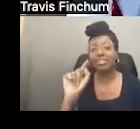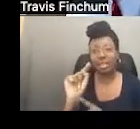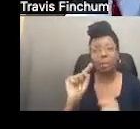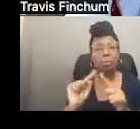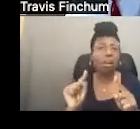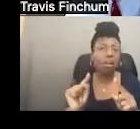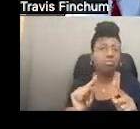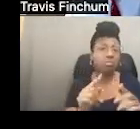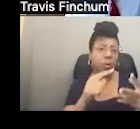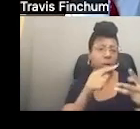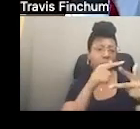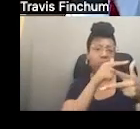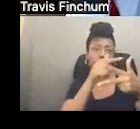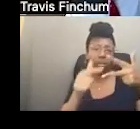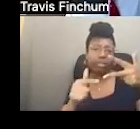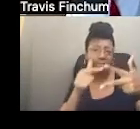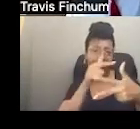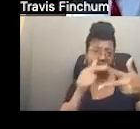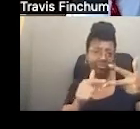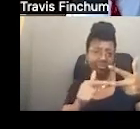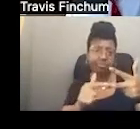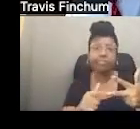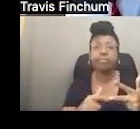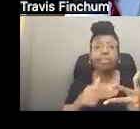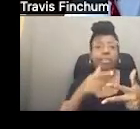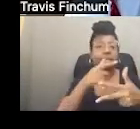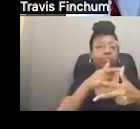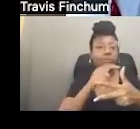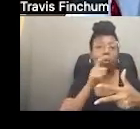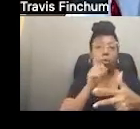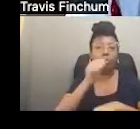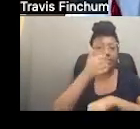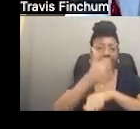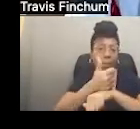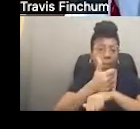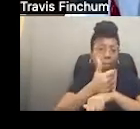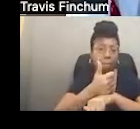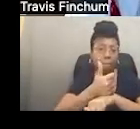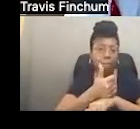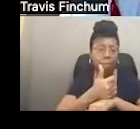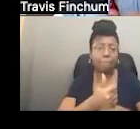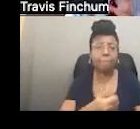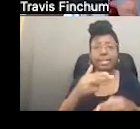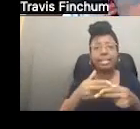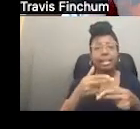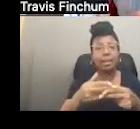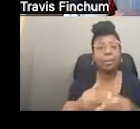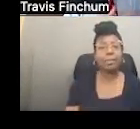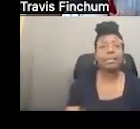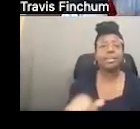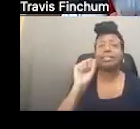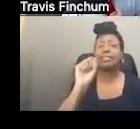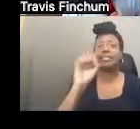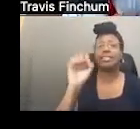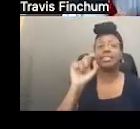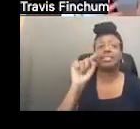fideicomisos, pero en esencia hay tres partes en todos los fideicomisos. Está la persona que lo está creando, que es el